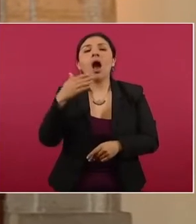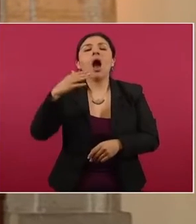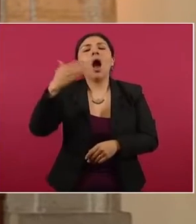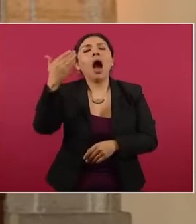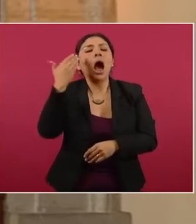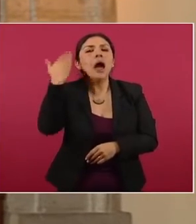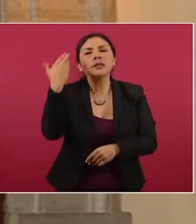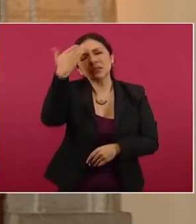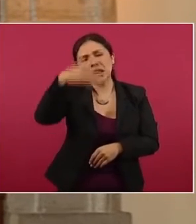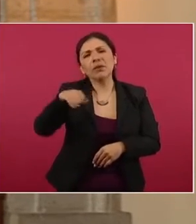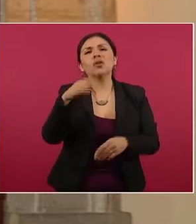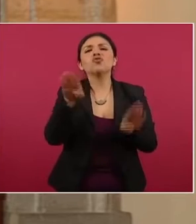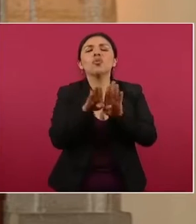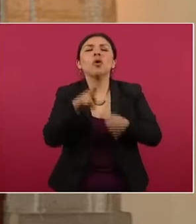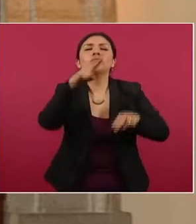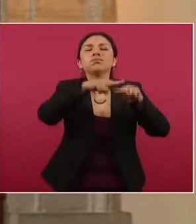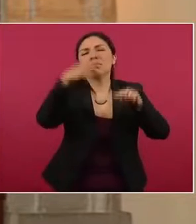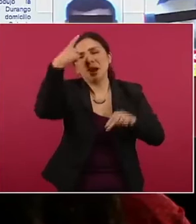en un hotel.